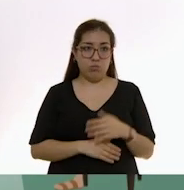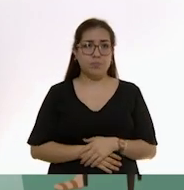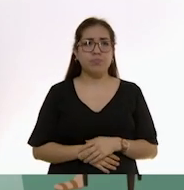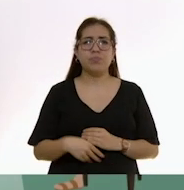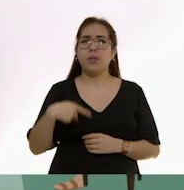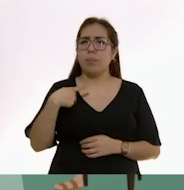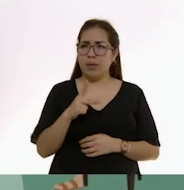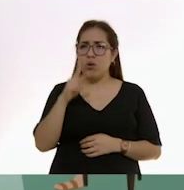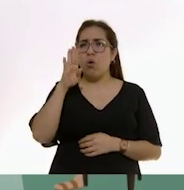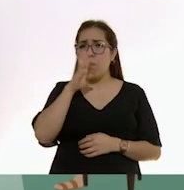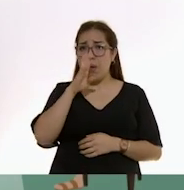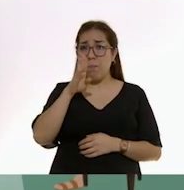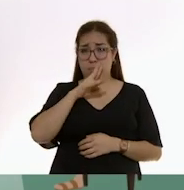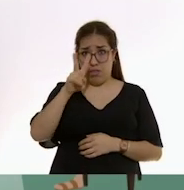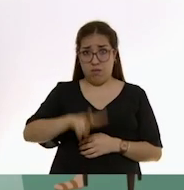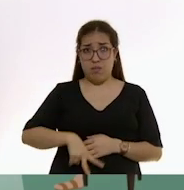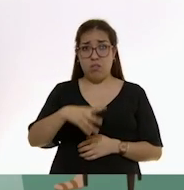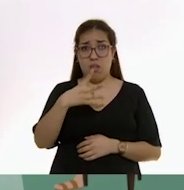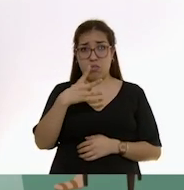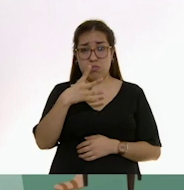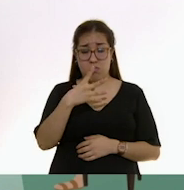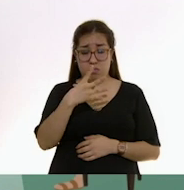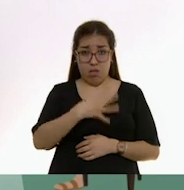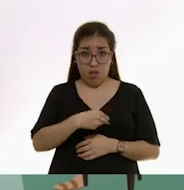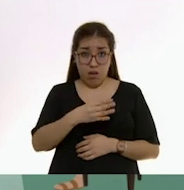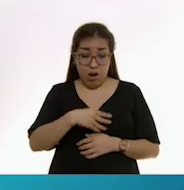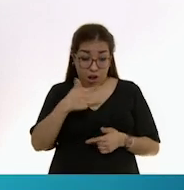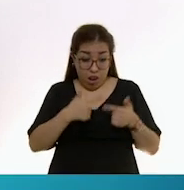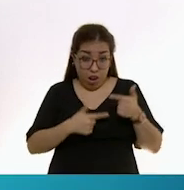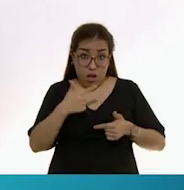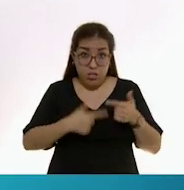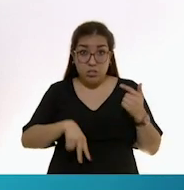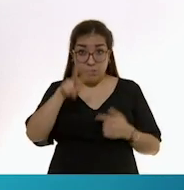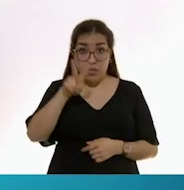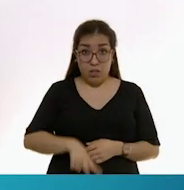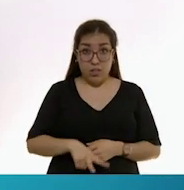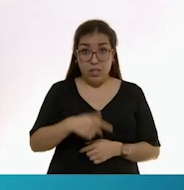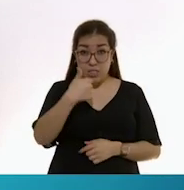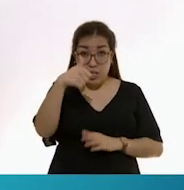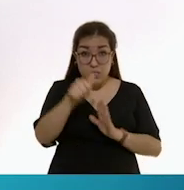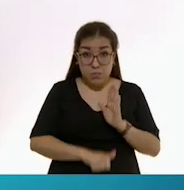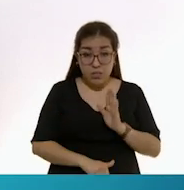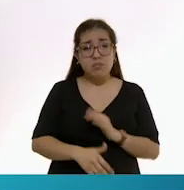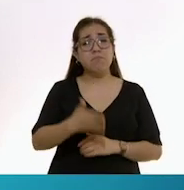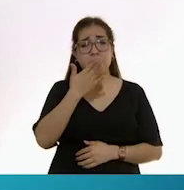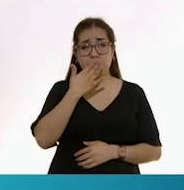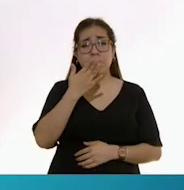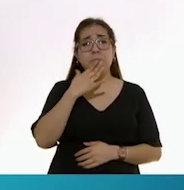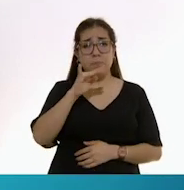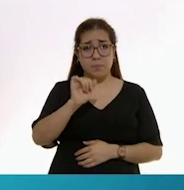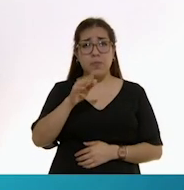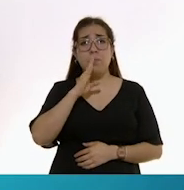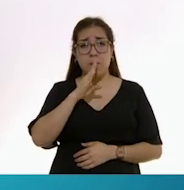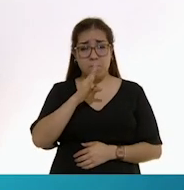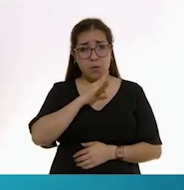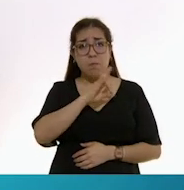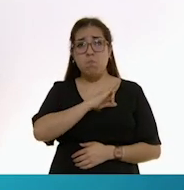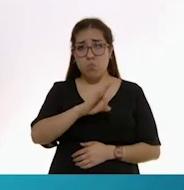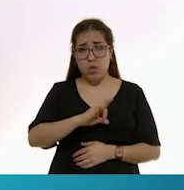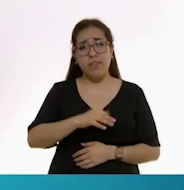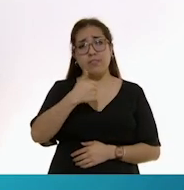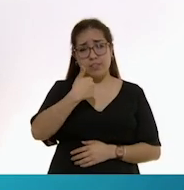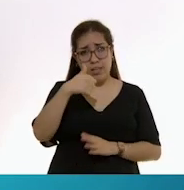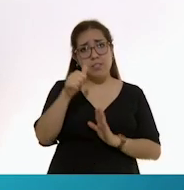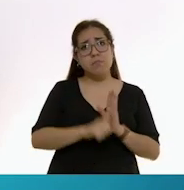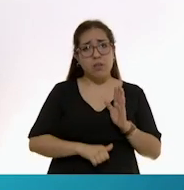¿producimos suficiente leche para darle solo pecho por seis meses? Sí, las mamás tienen y pueden producir suficiente leche para